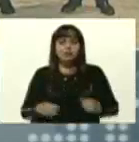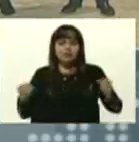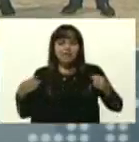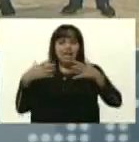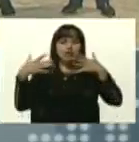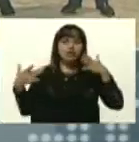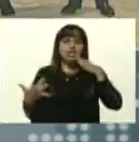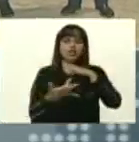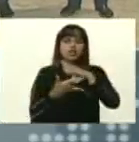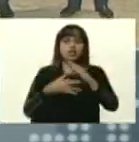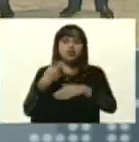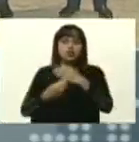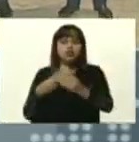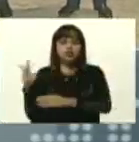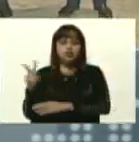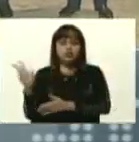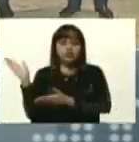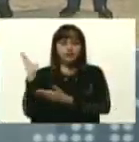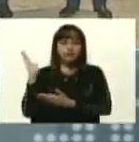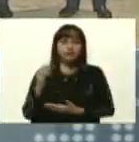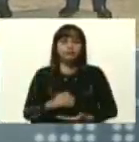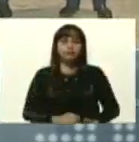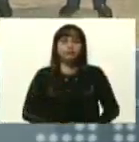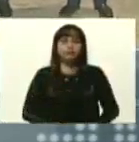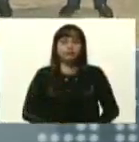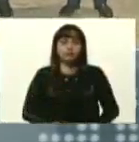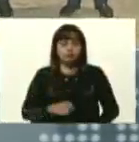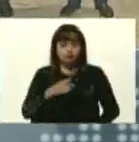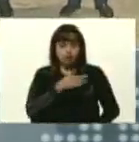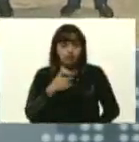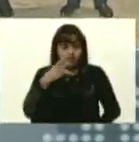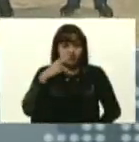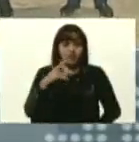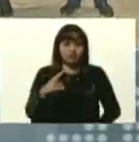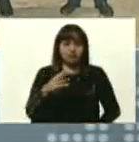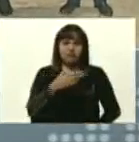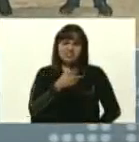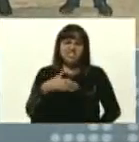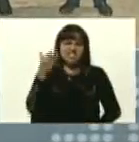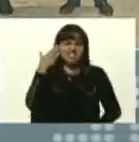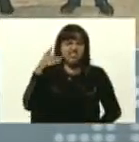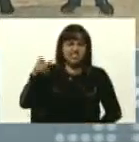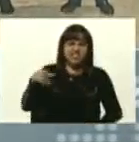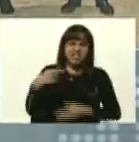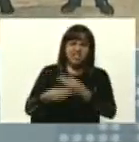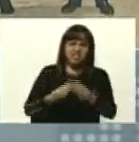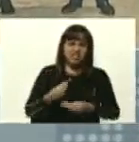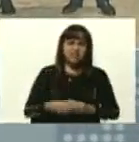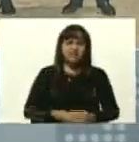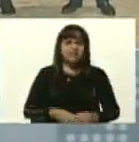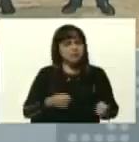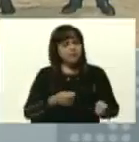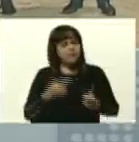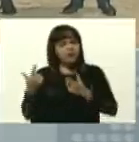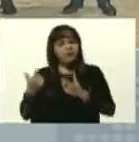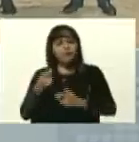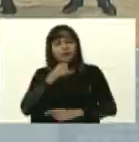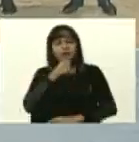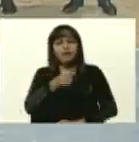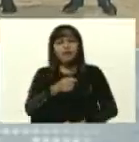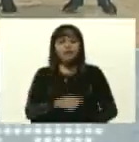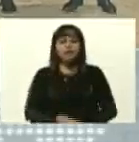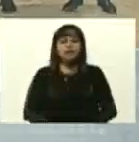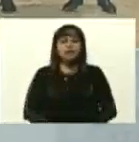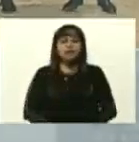tecnológico de Venezuela. ¿Usted lo quiere ver? ¿Quiere saber lo que ahí se produce? Vamos a darle la palabra